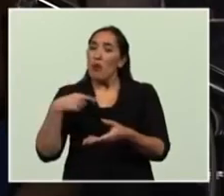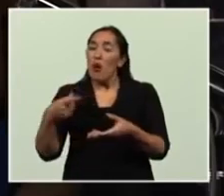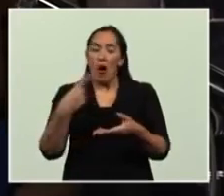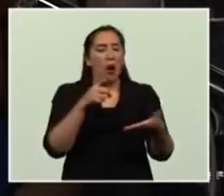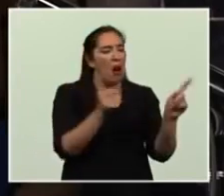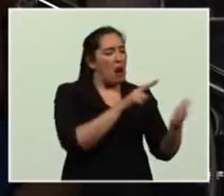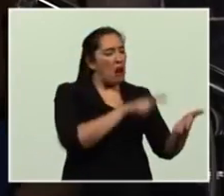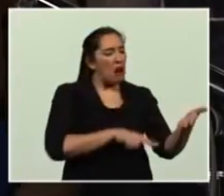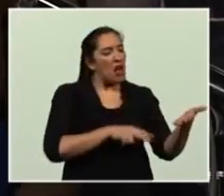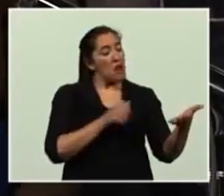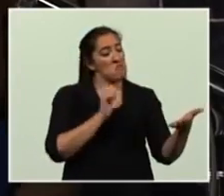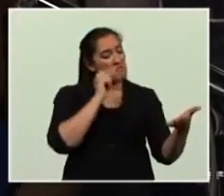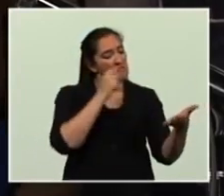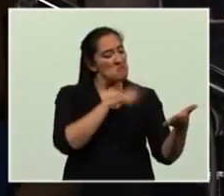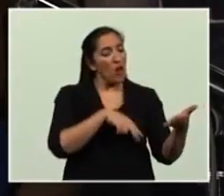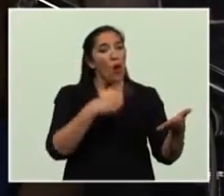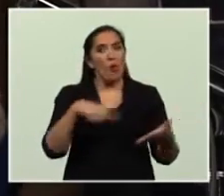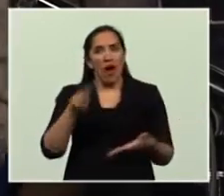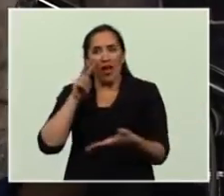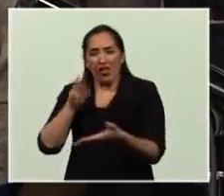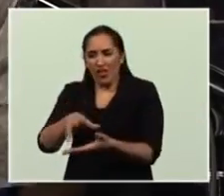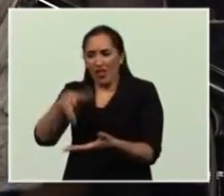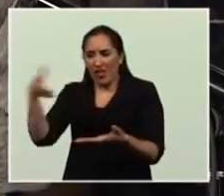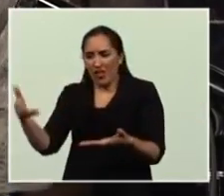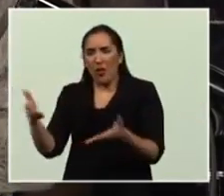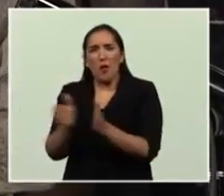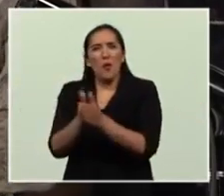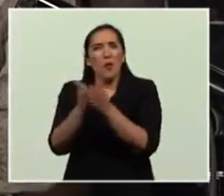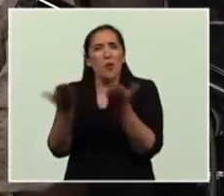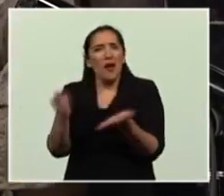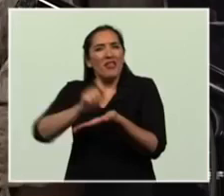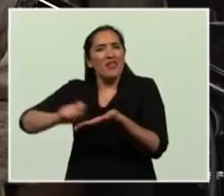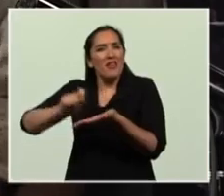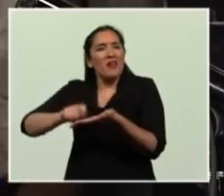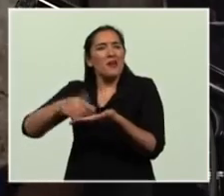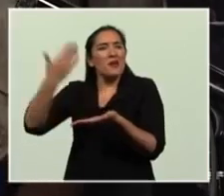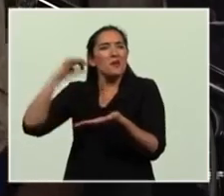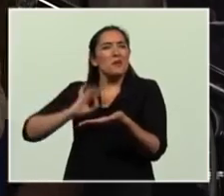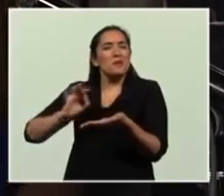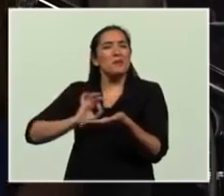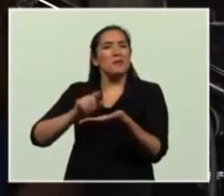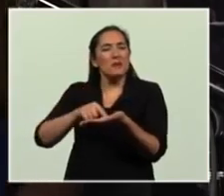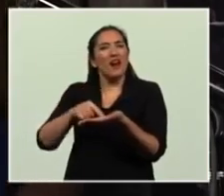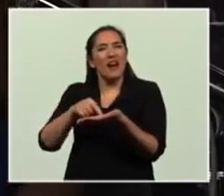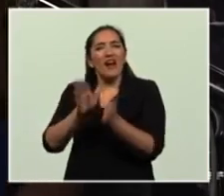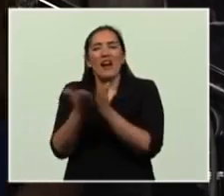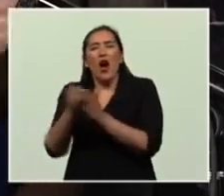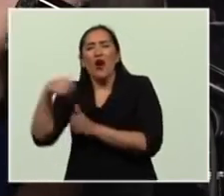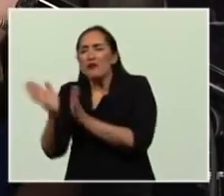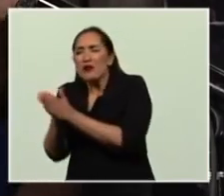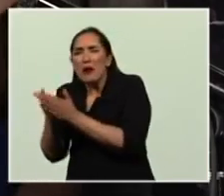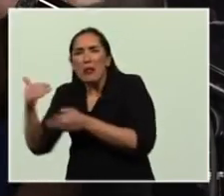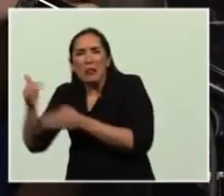allí, una era un cuaderno La Prida, otra era una libretita